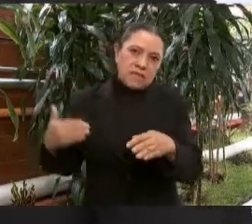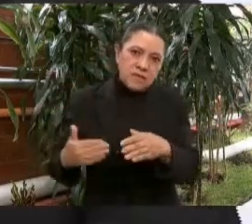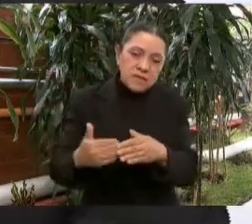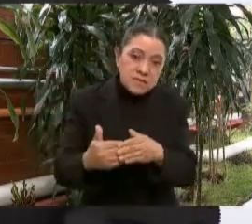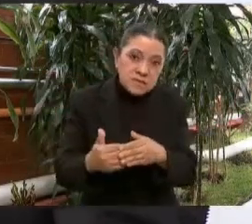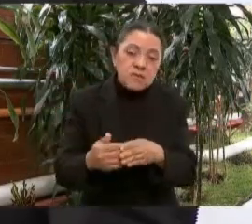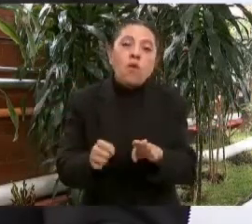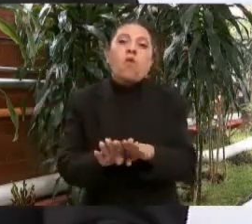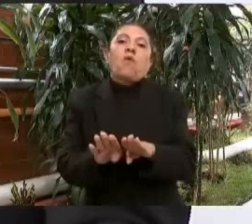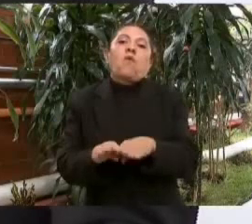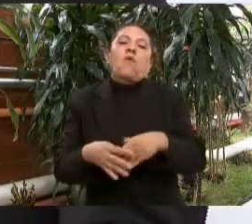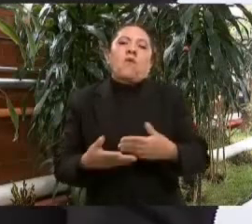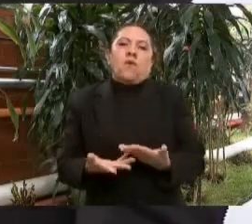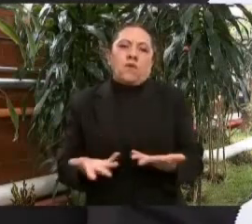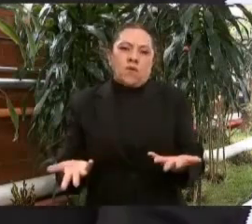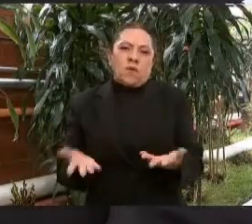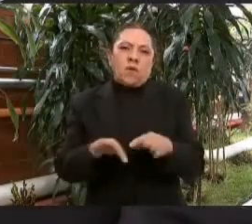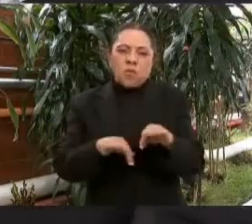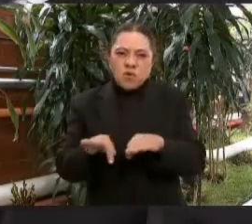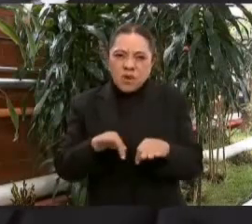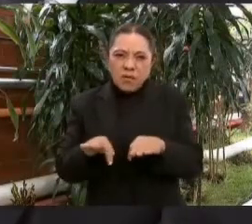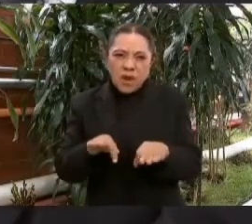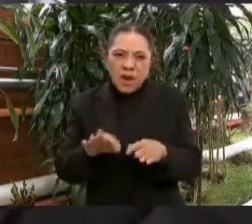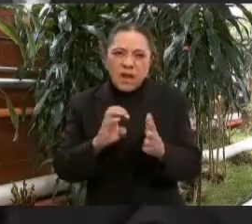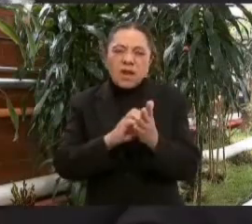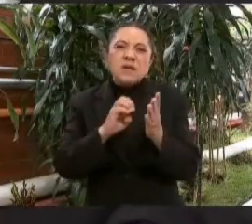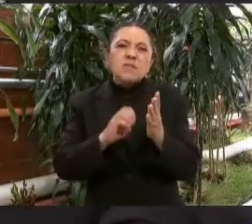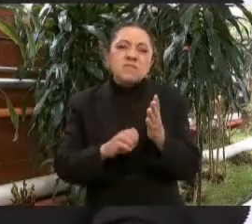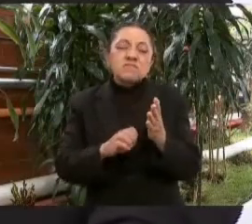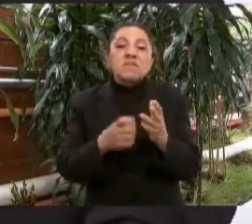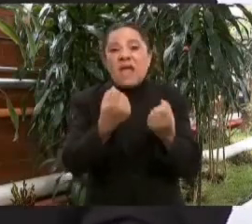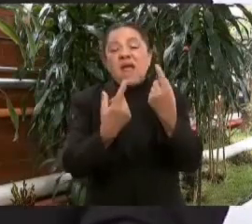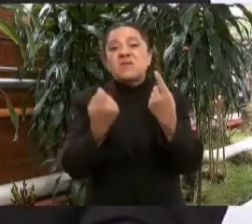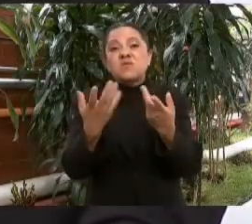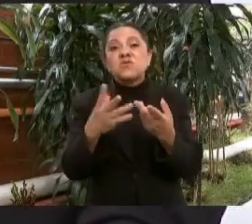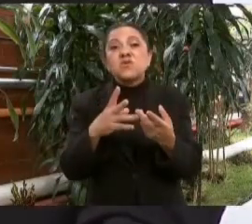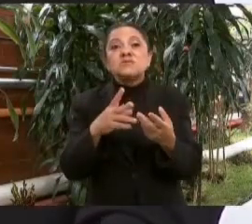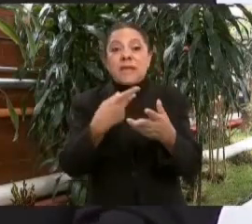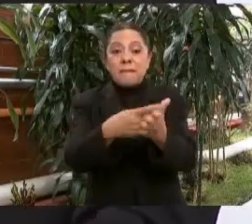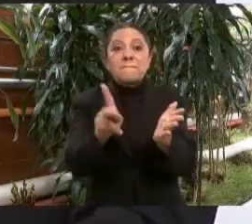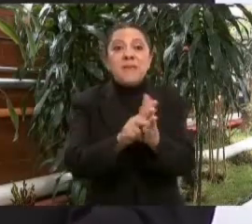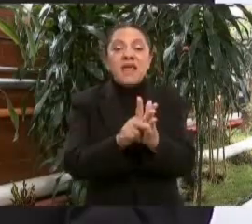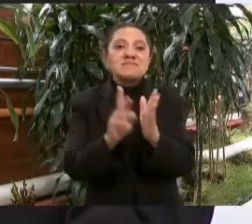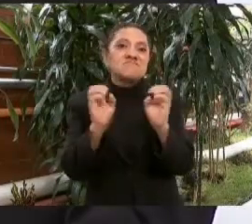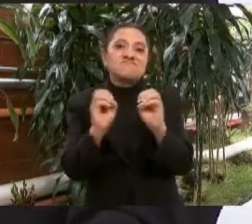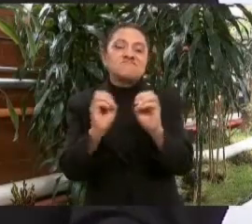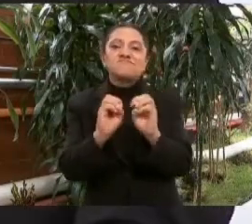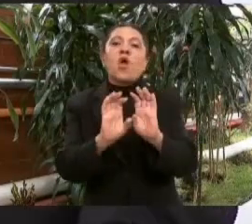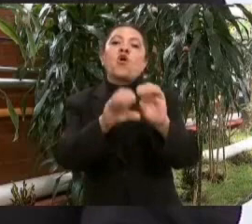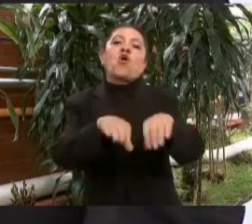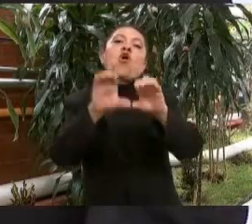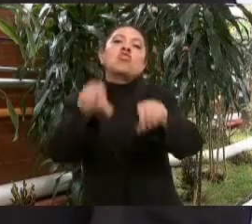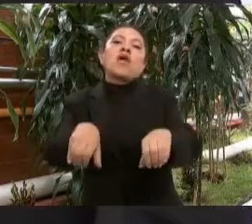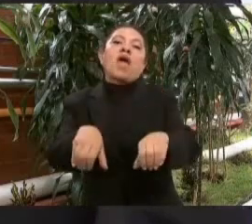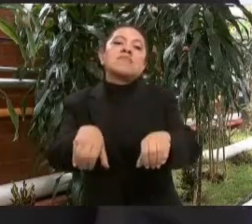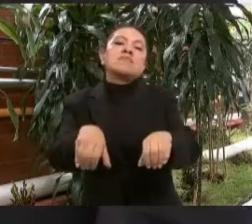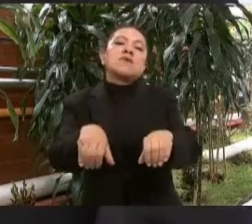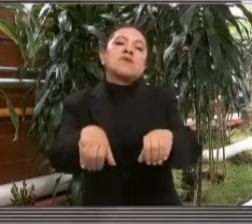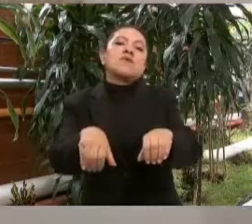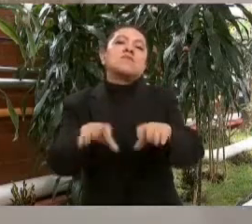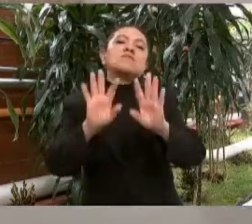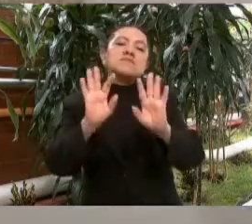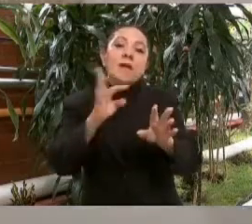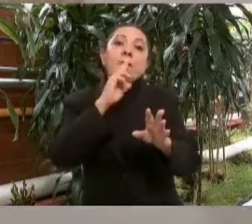como eventuales, por contrato, por honorarios, se fueran